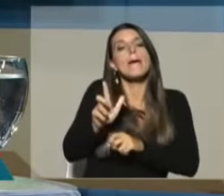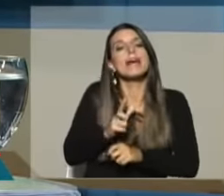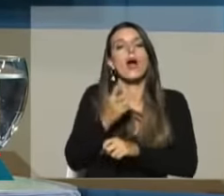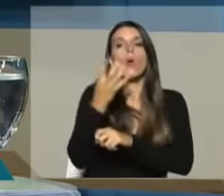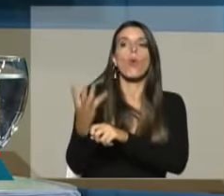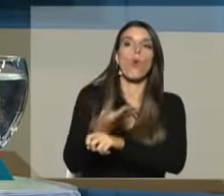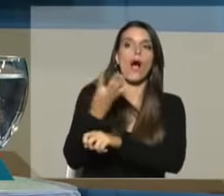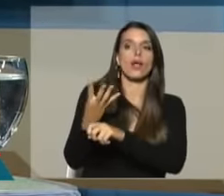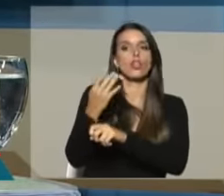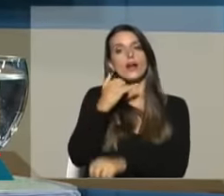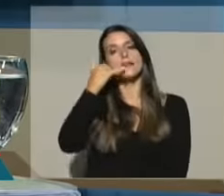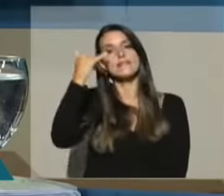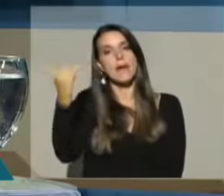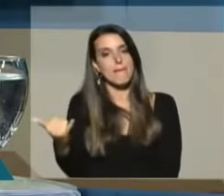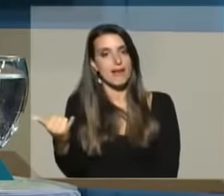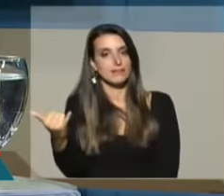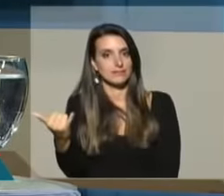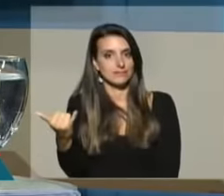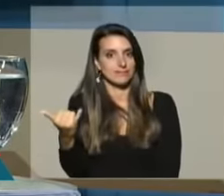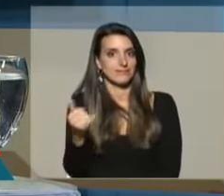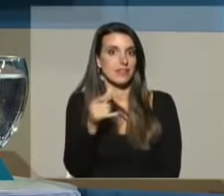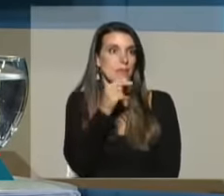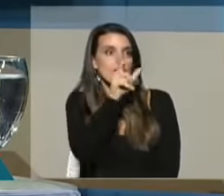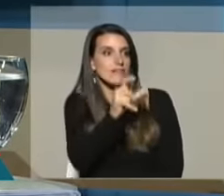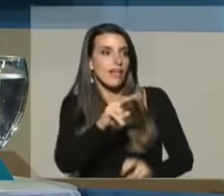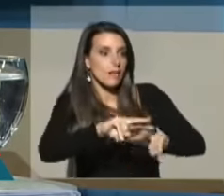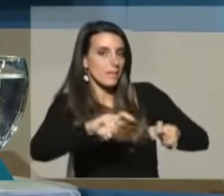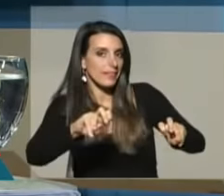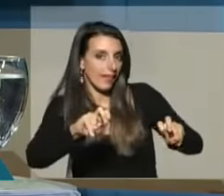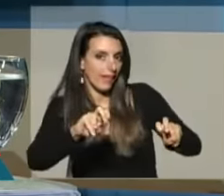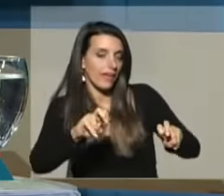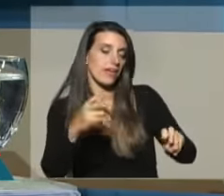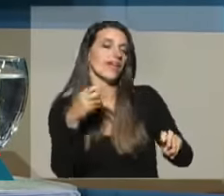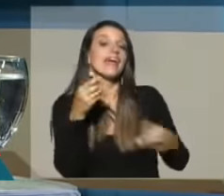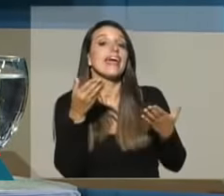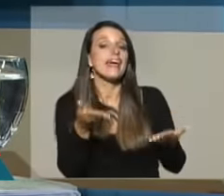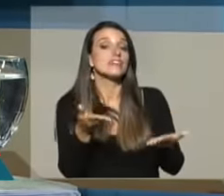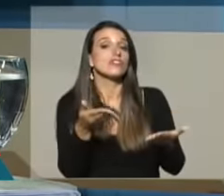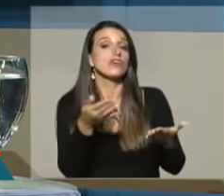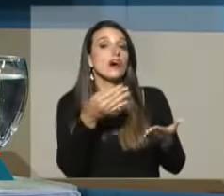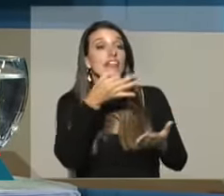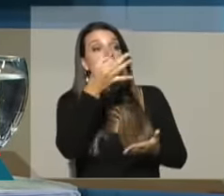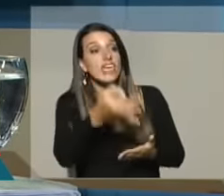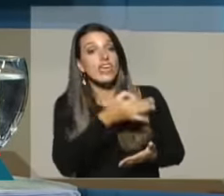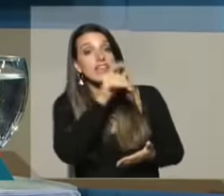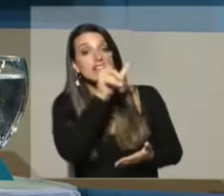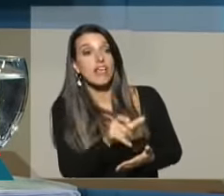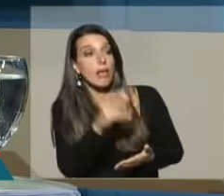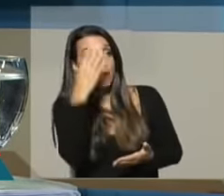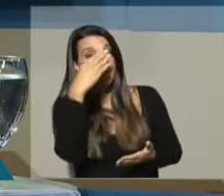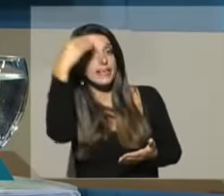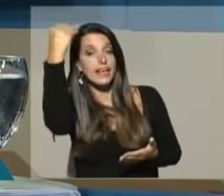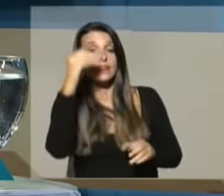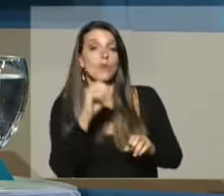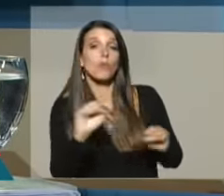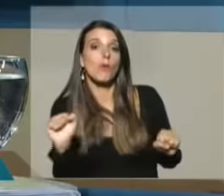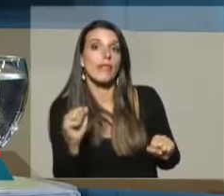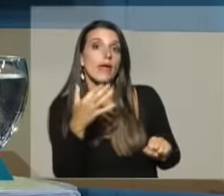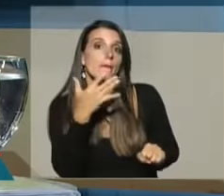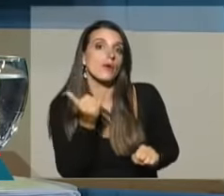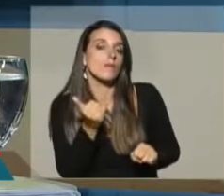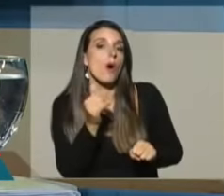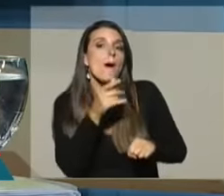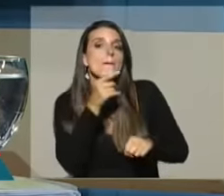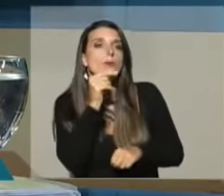al episodio que eventualmente la policía está investigando. Y eso a lo que relata el señor Miquelini, que es la posibilidad de que la